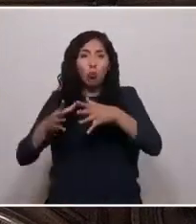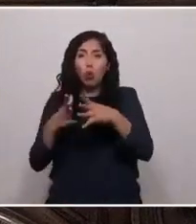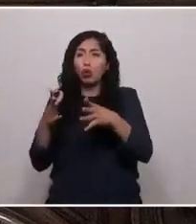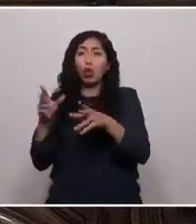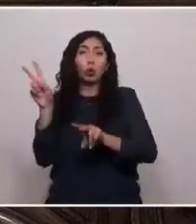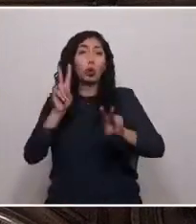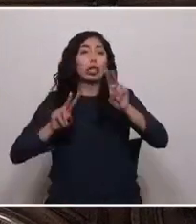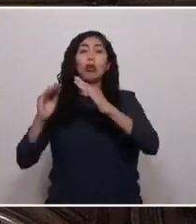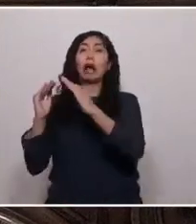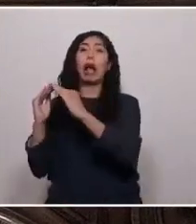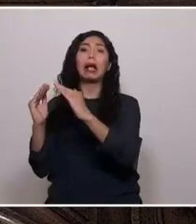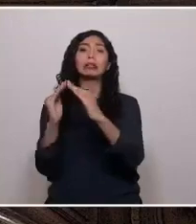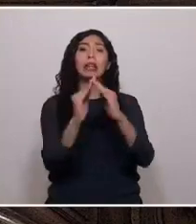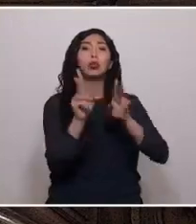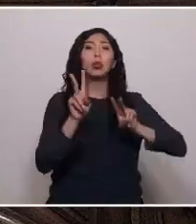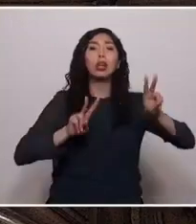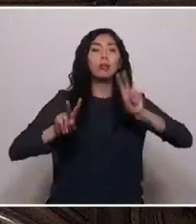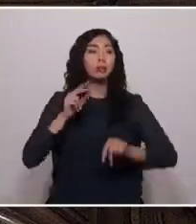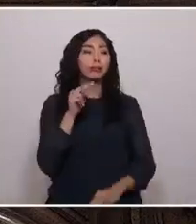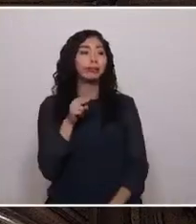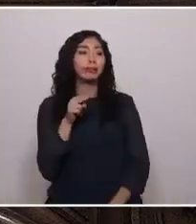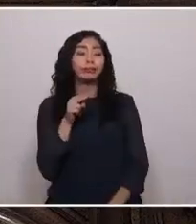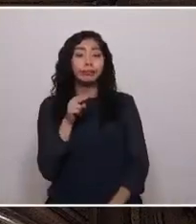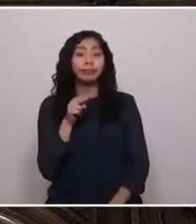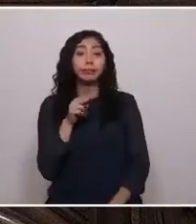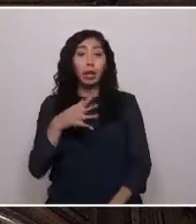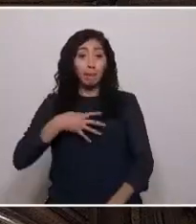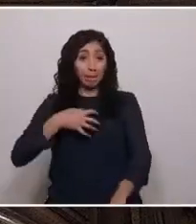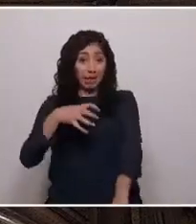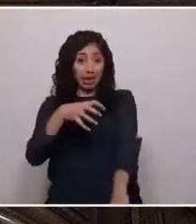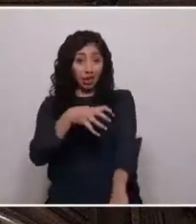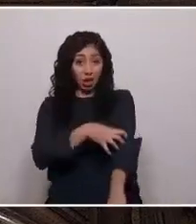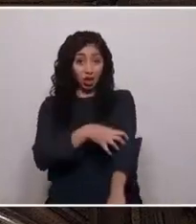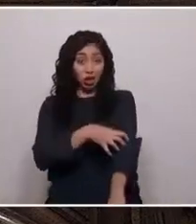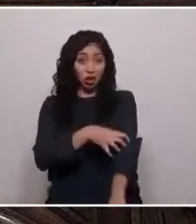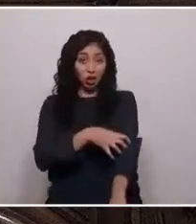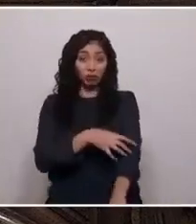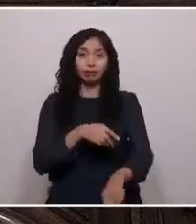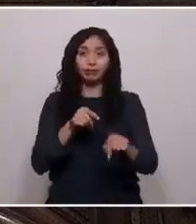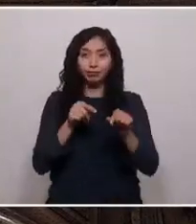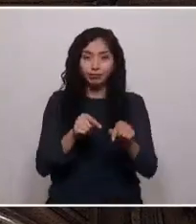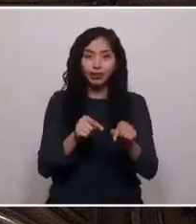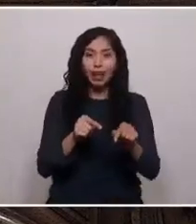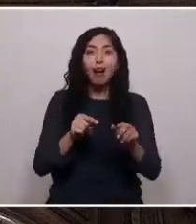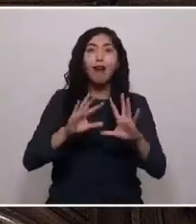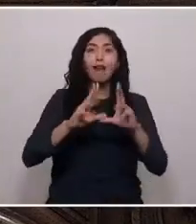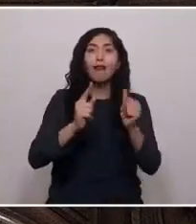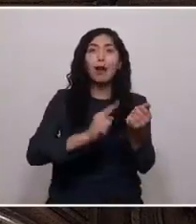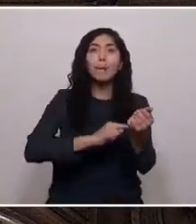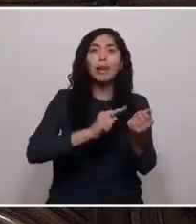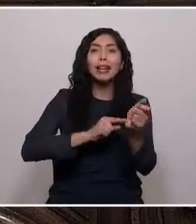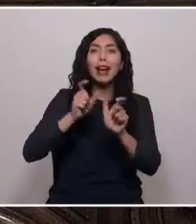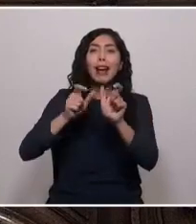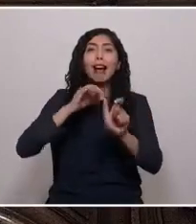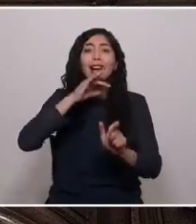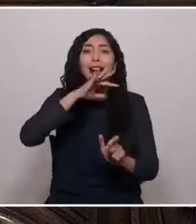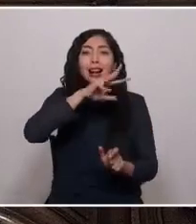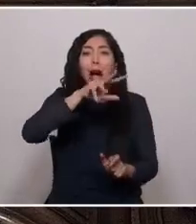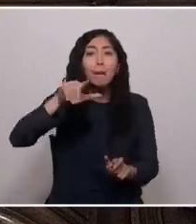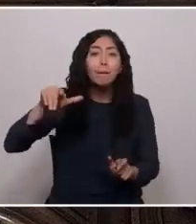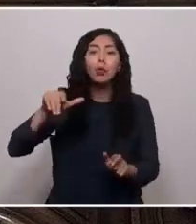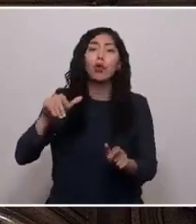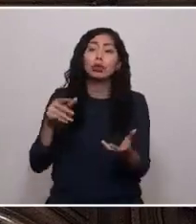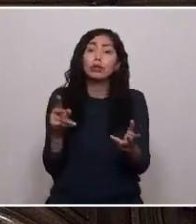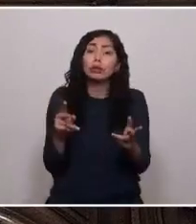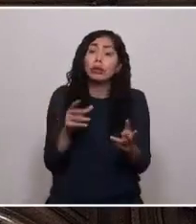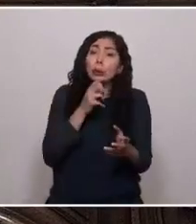casas de turismo. Mi región es silboagropecuaria, donde la familia campesina sobrevive en sus pequeñas parcelas